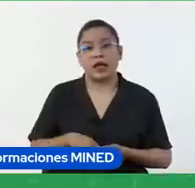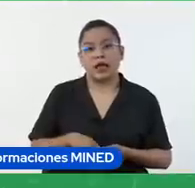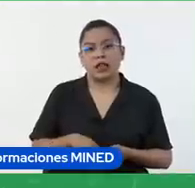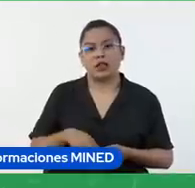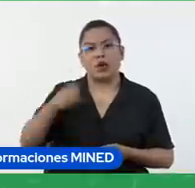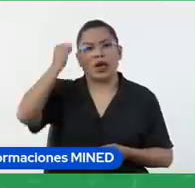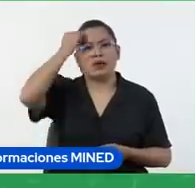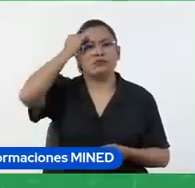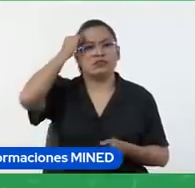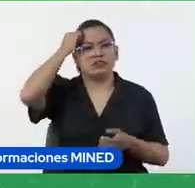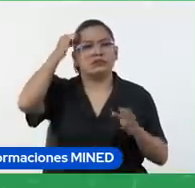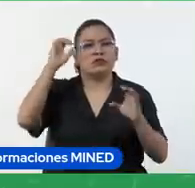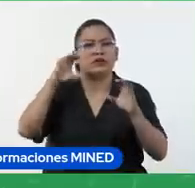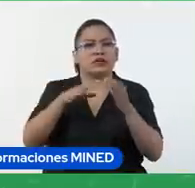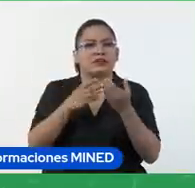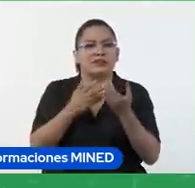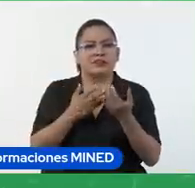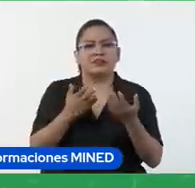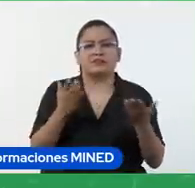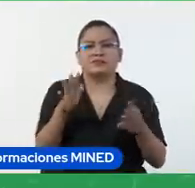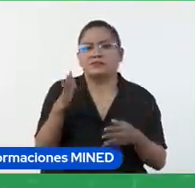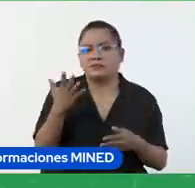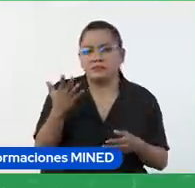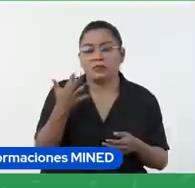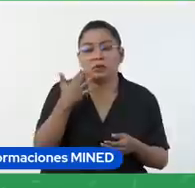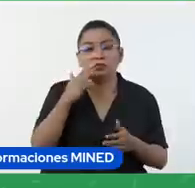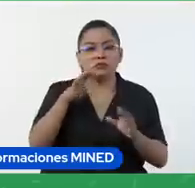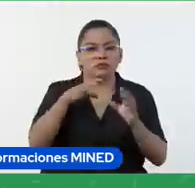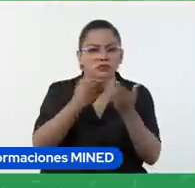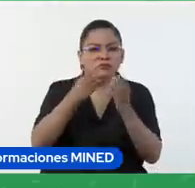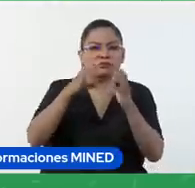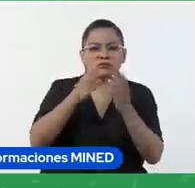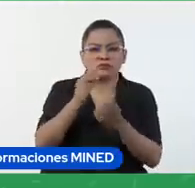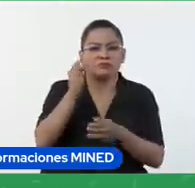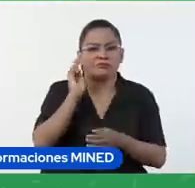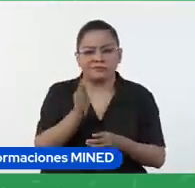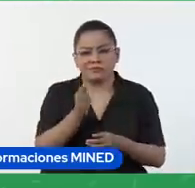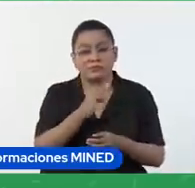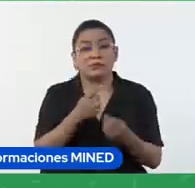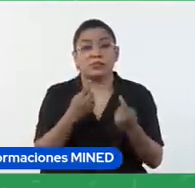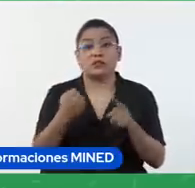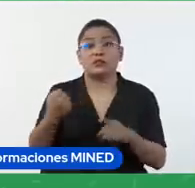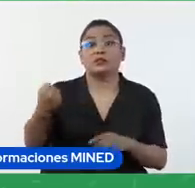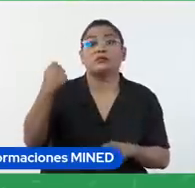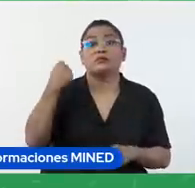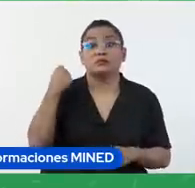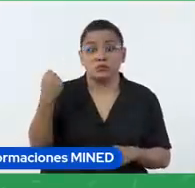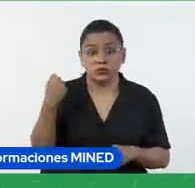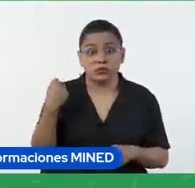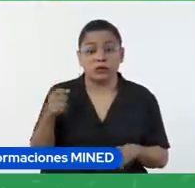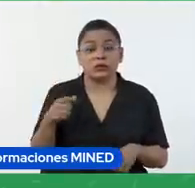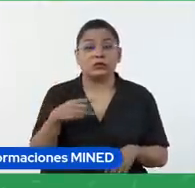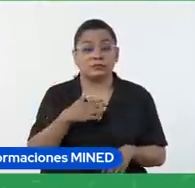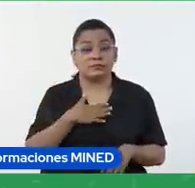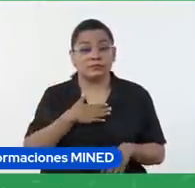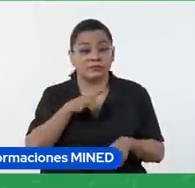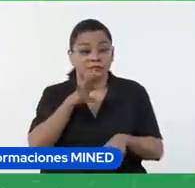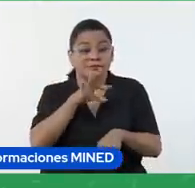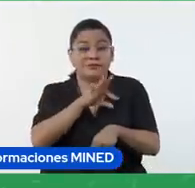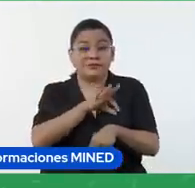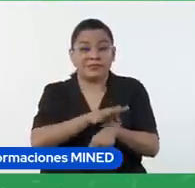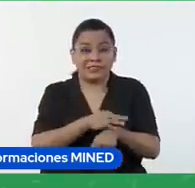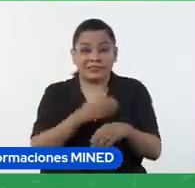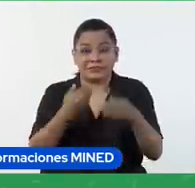eso es algo que fuimos viendo clase a clase pero creo que es importante porque aquí por experiencia propia lo menciono